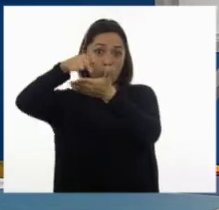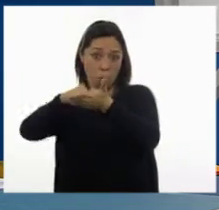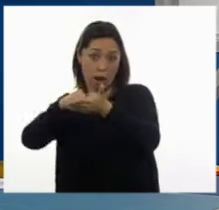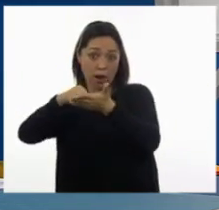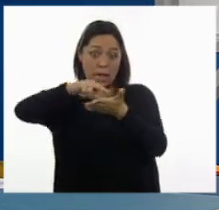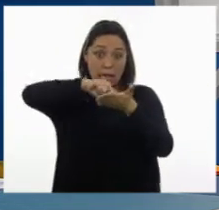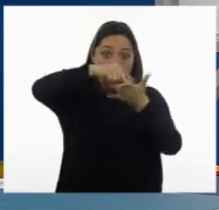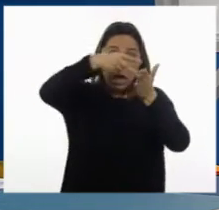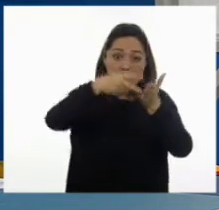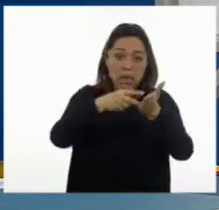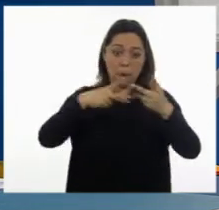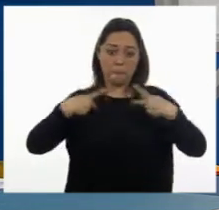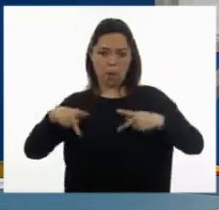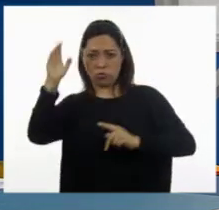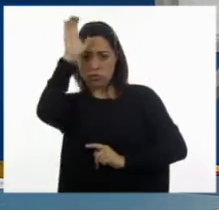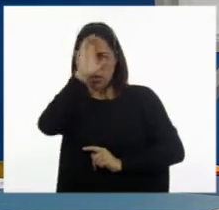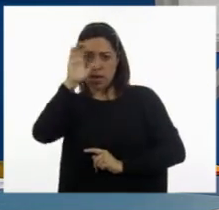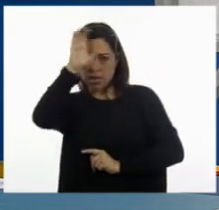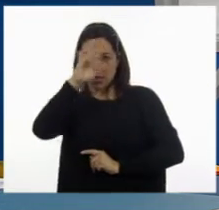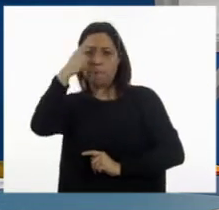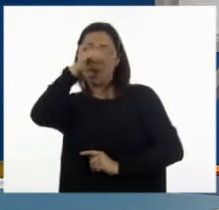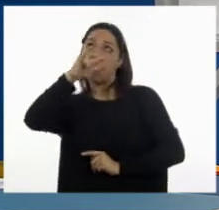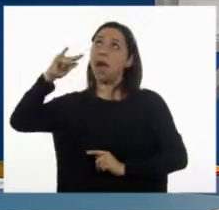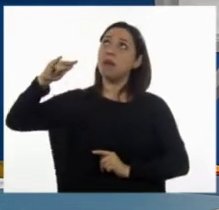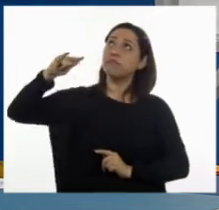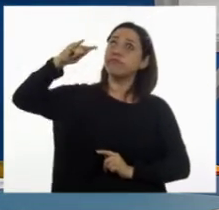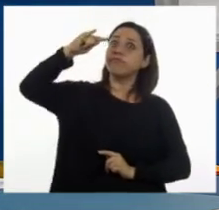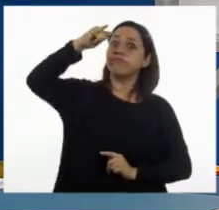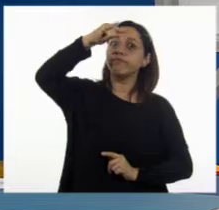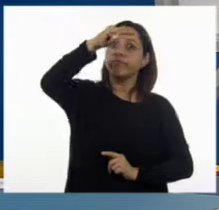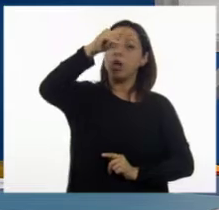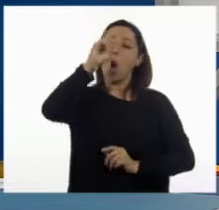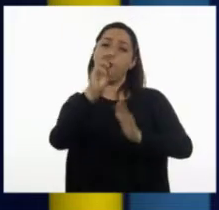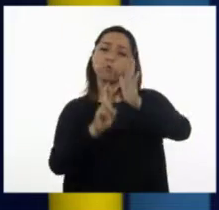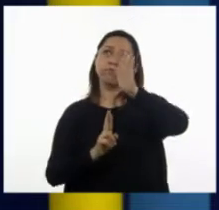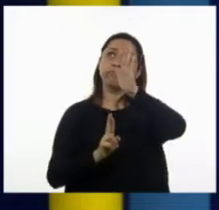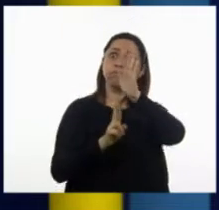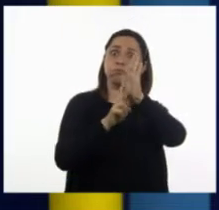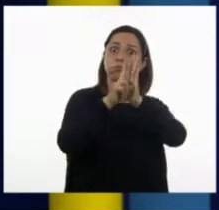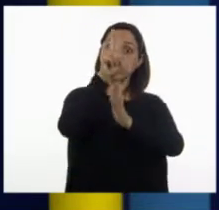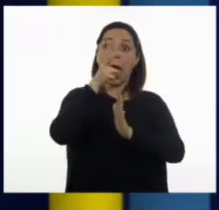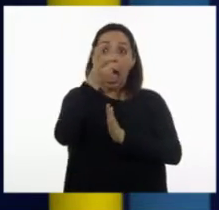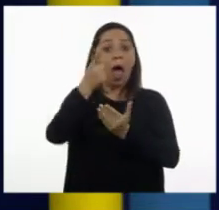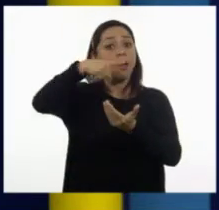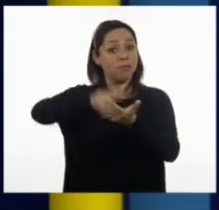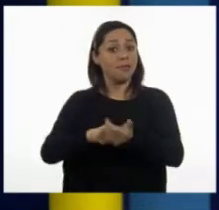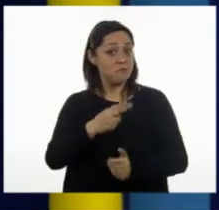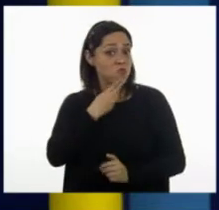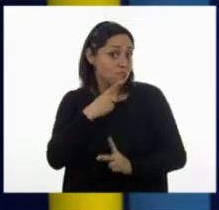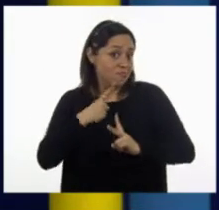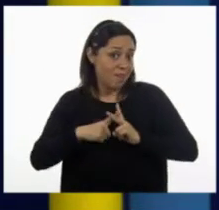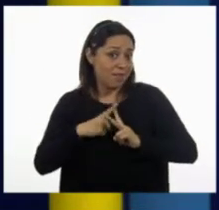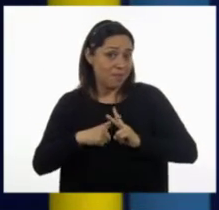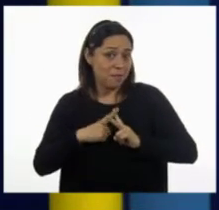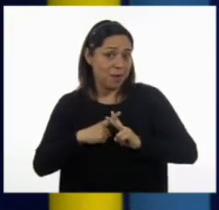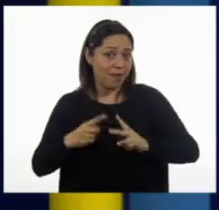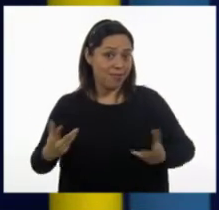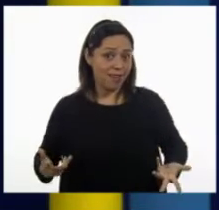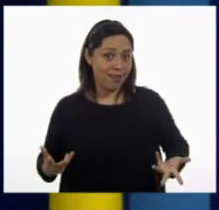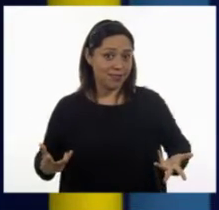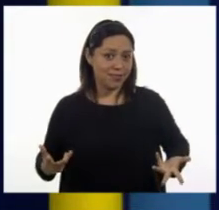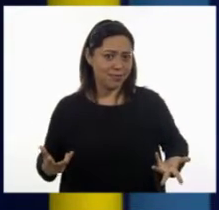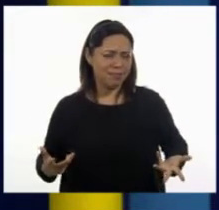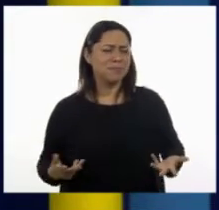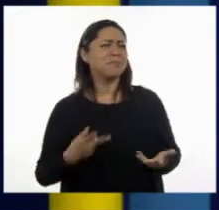usan para guiar los aviones en el cielo o los cohetes que salen del espacio. Oye, pero ¿cuáles son esas